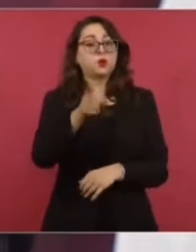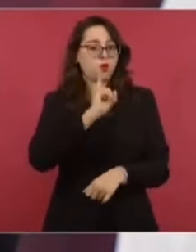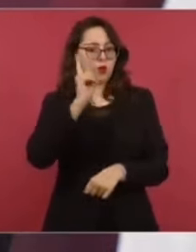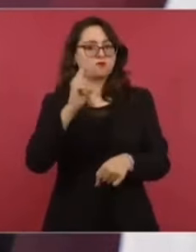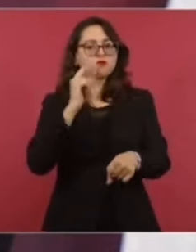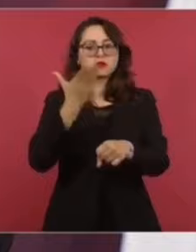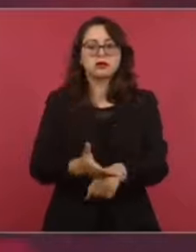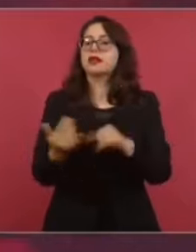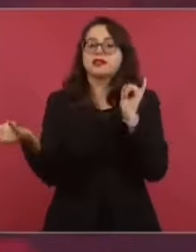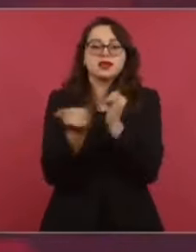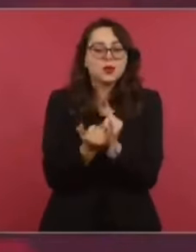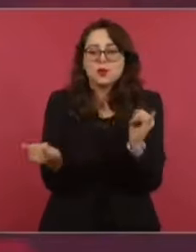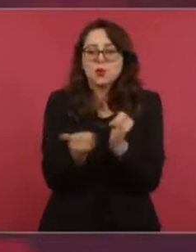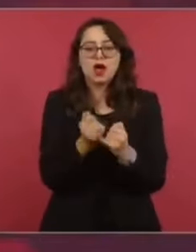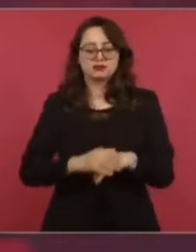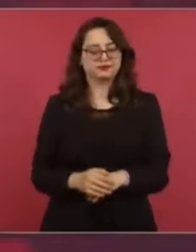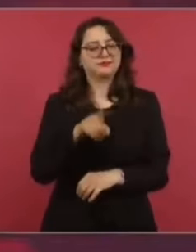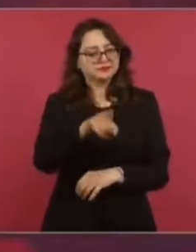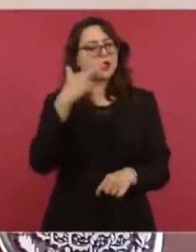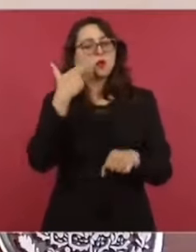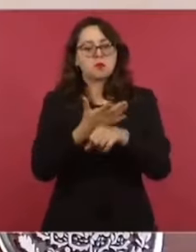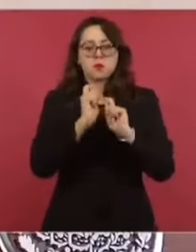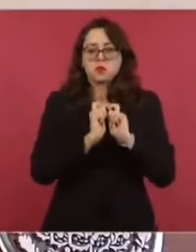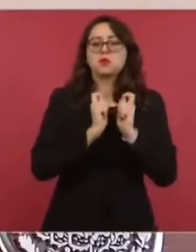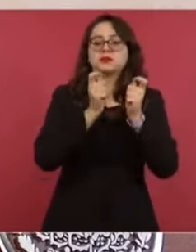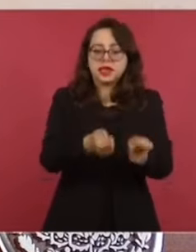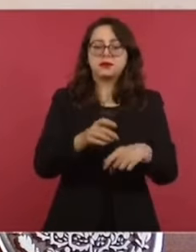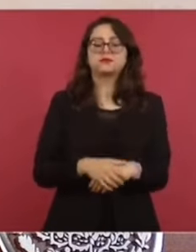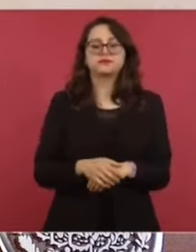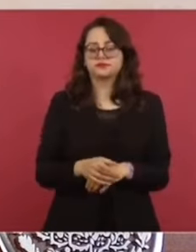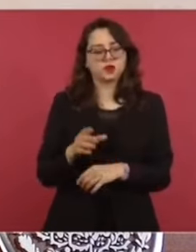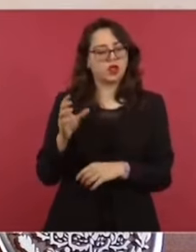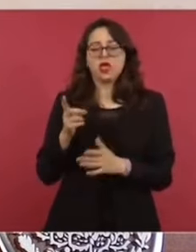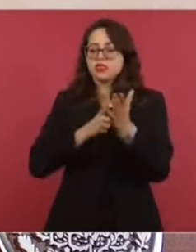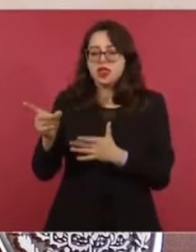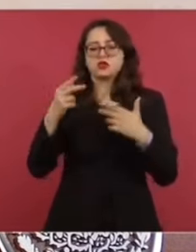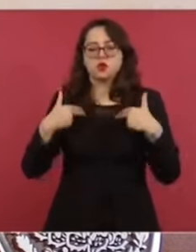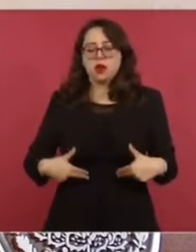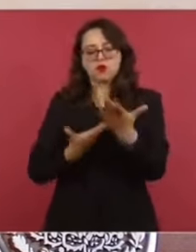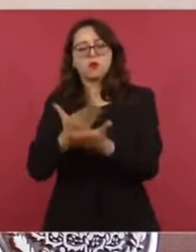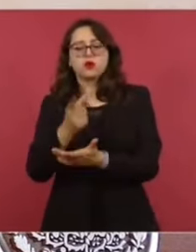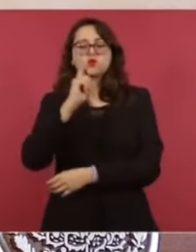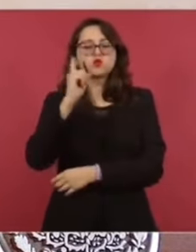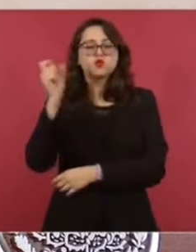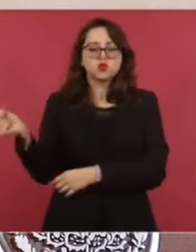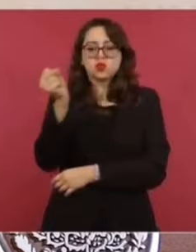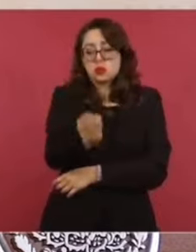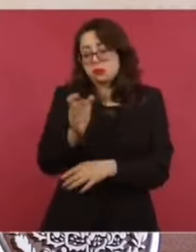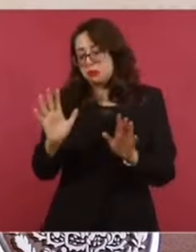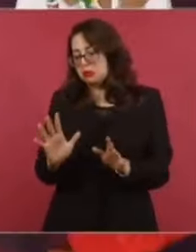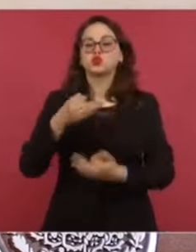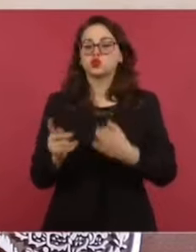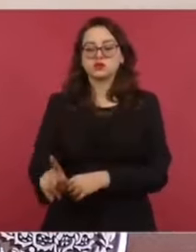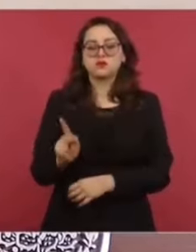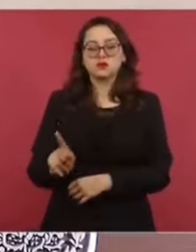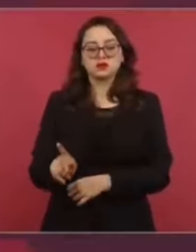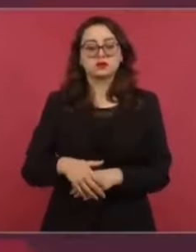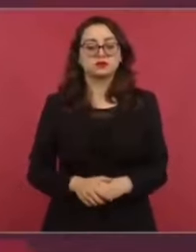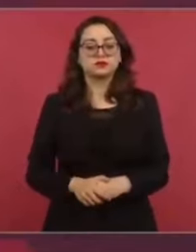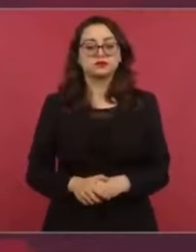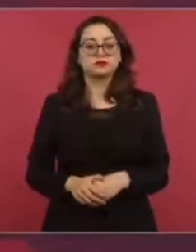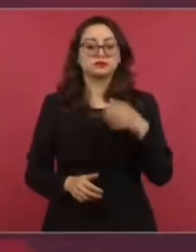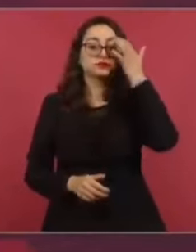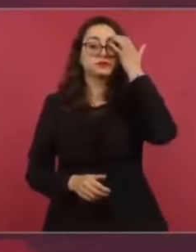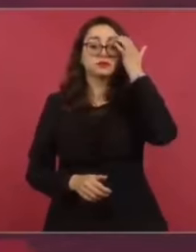llega a este cargo, también del mismo grupo de Derechos Humanos de la OEA, o algo por el estilo. Entonces,